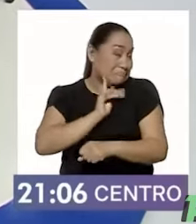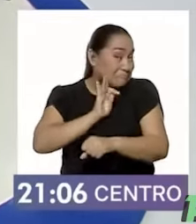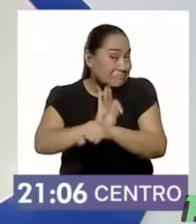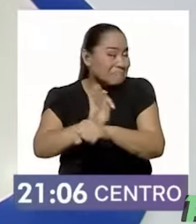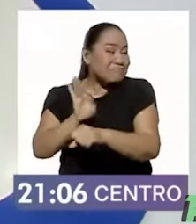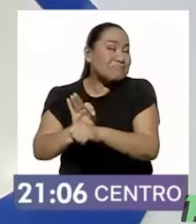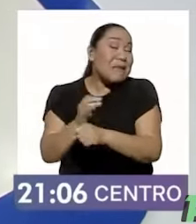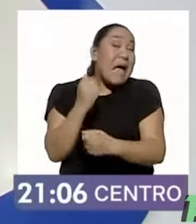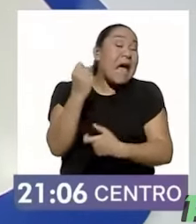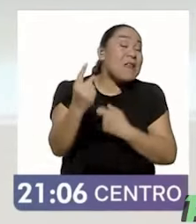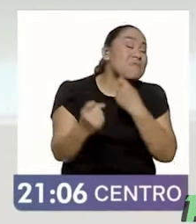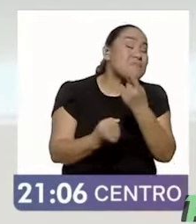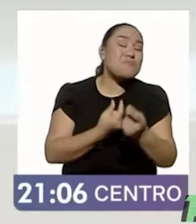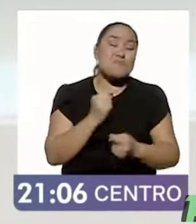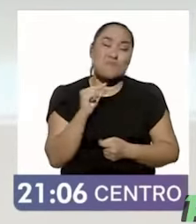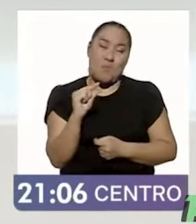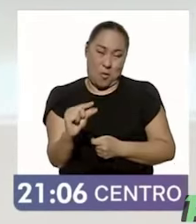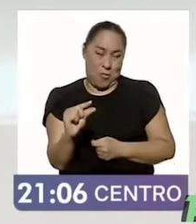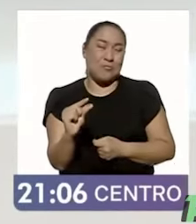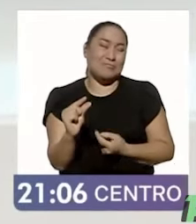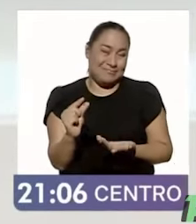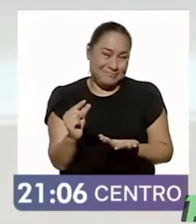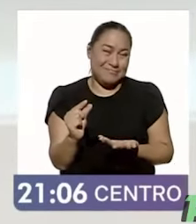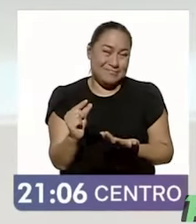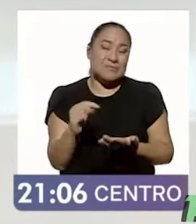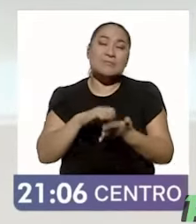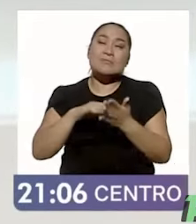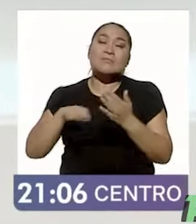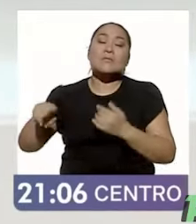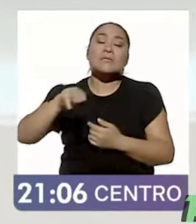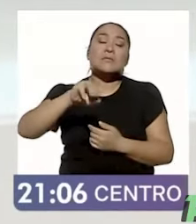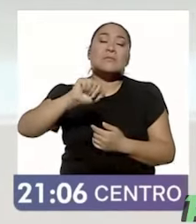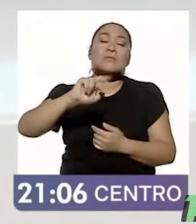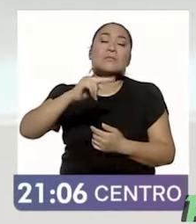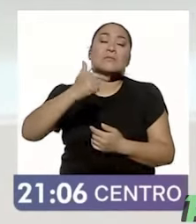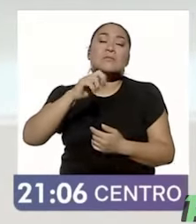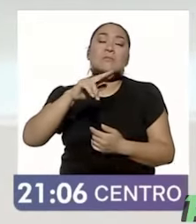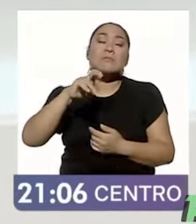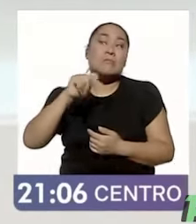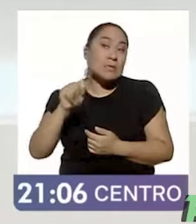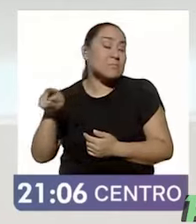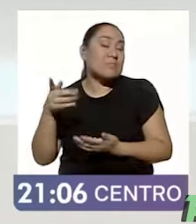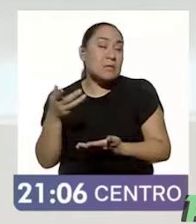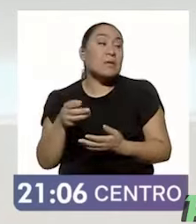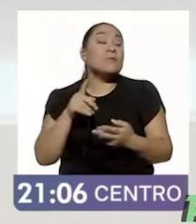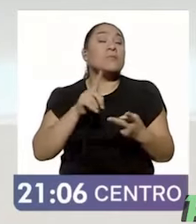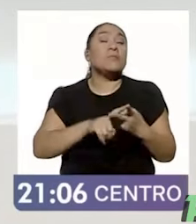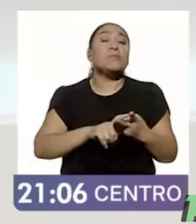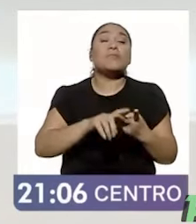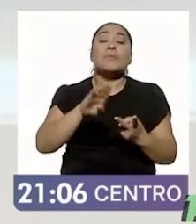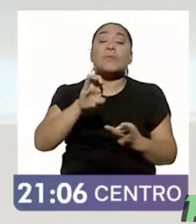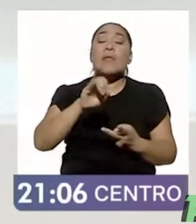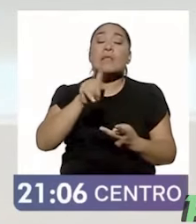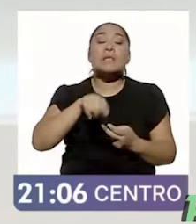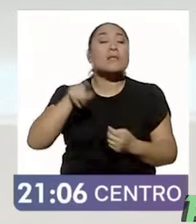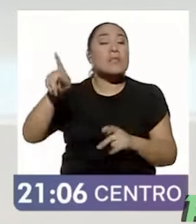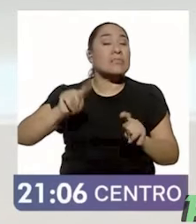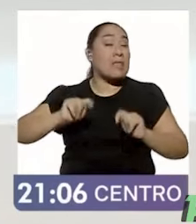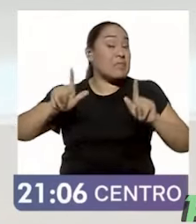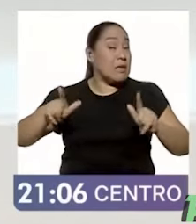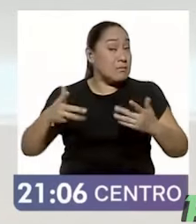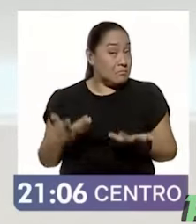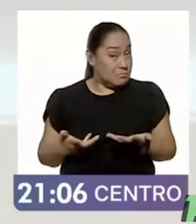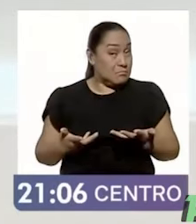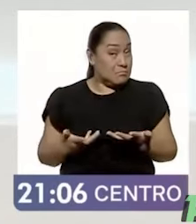y de las personas vulnerables. Ahí tenés a Margaret Thatcher, por ejemplo. O a Beatriz Pérez de Tlaxcala, ¿no? Claro.